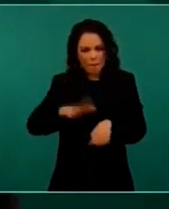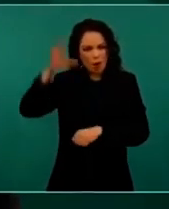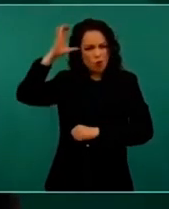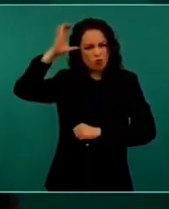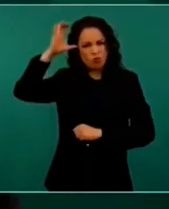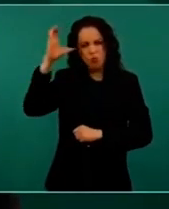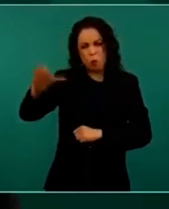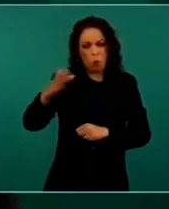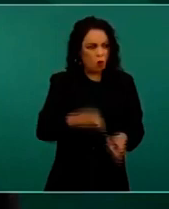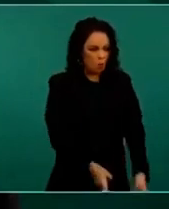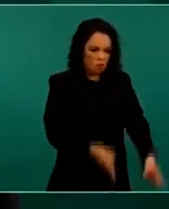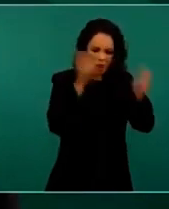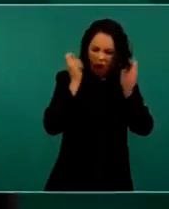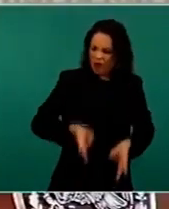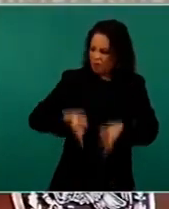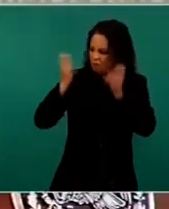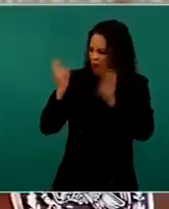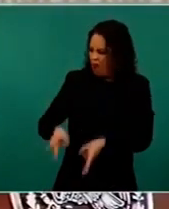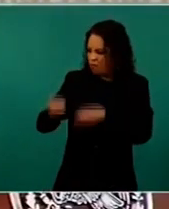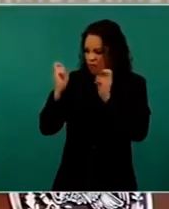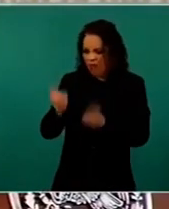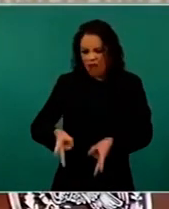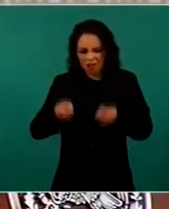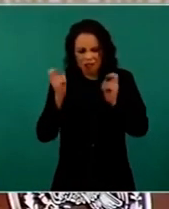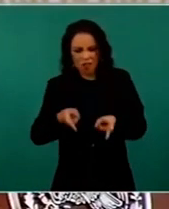nada.